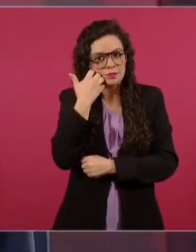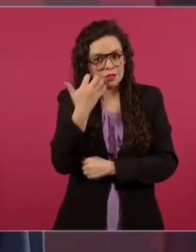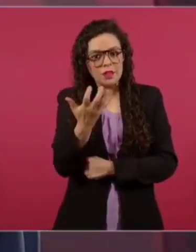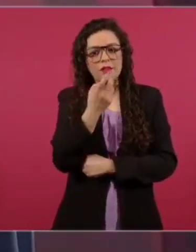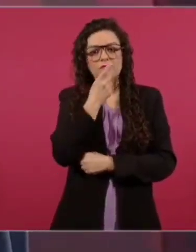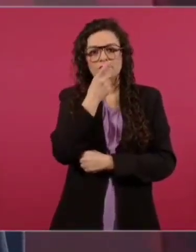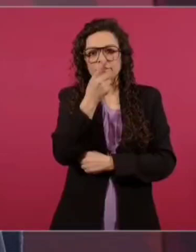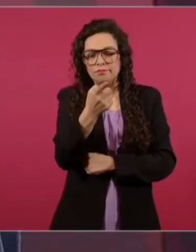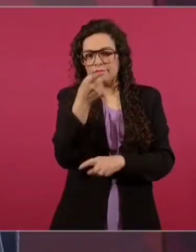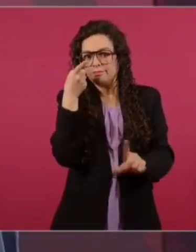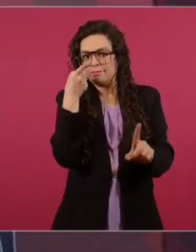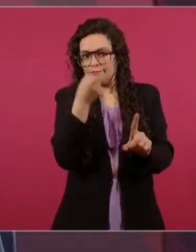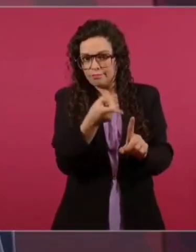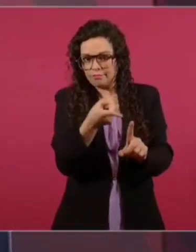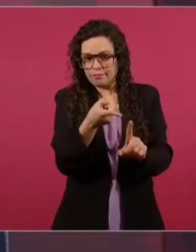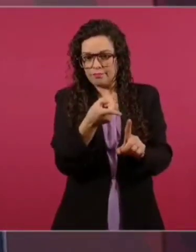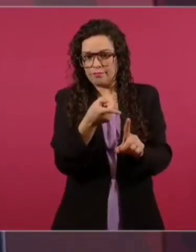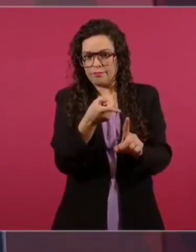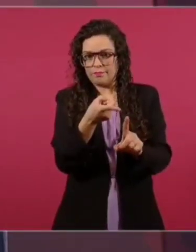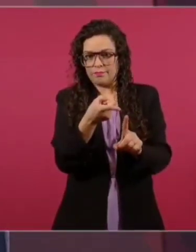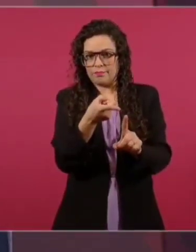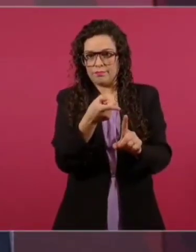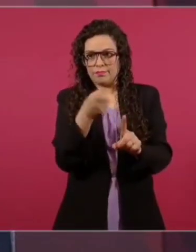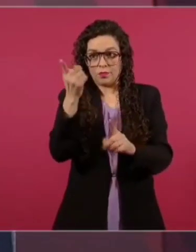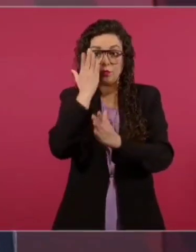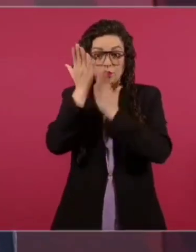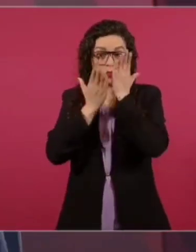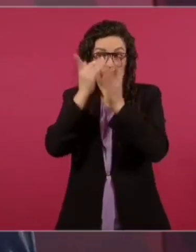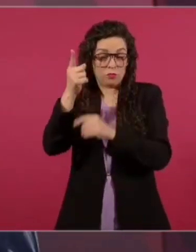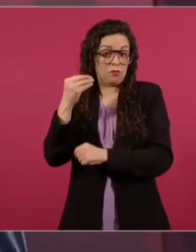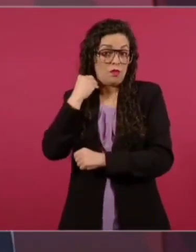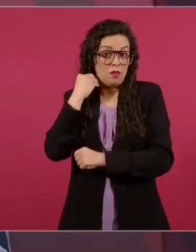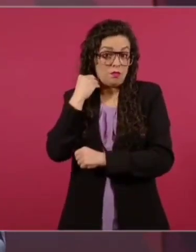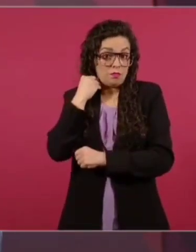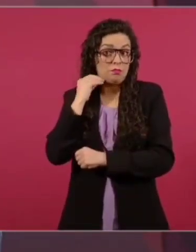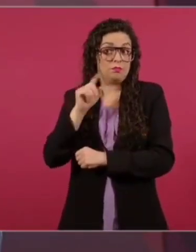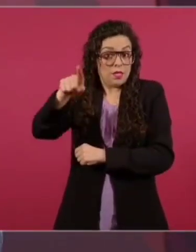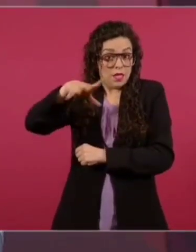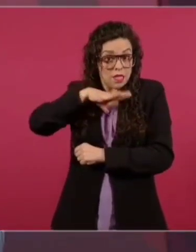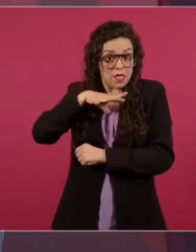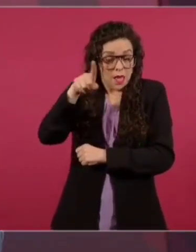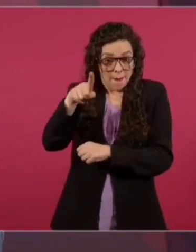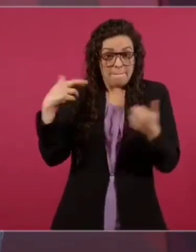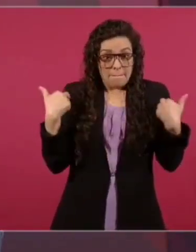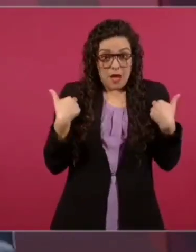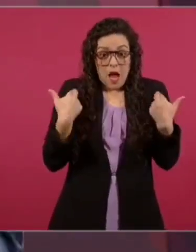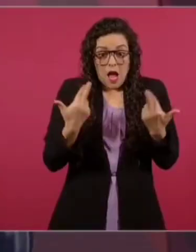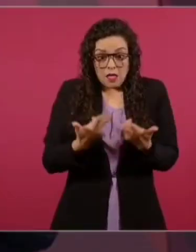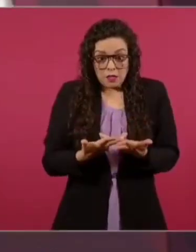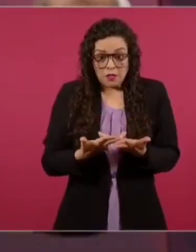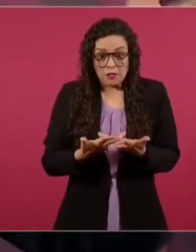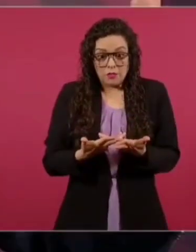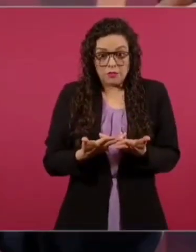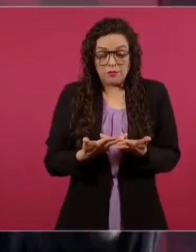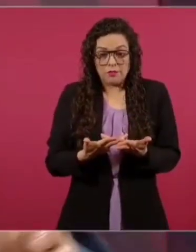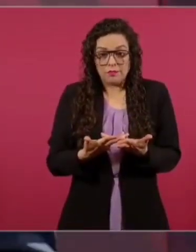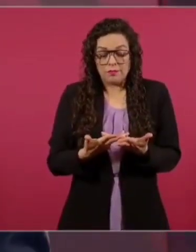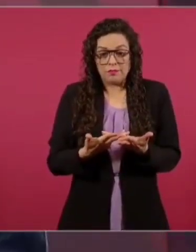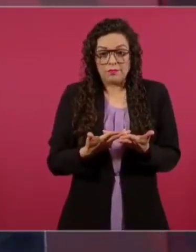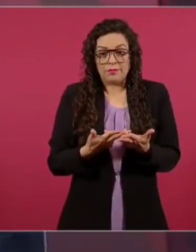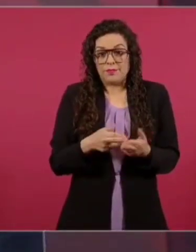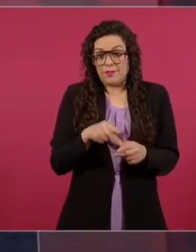porque tienen ellos maestros que seguramente les están diciendo